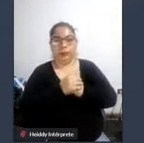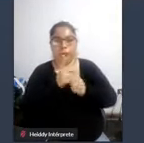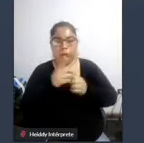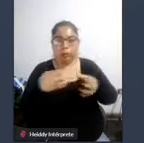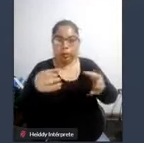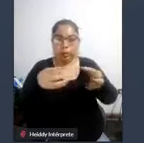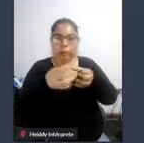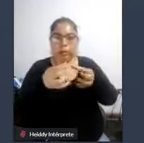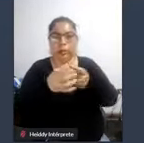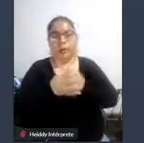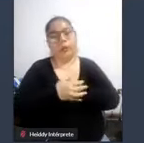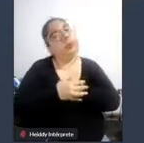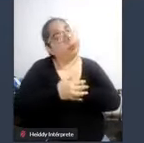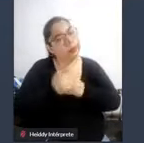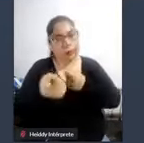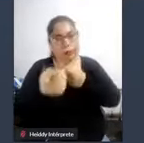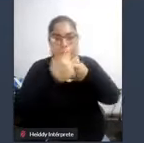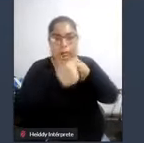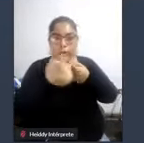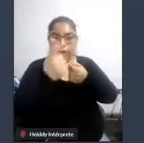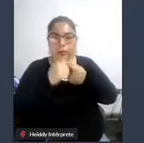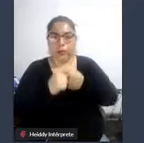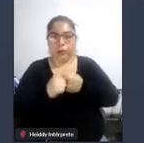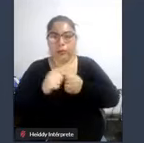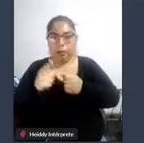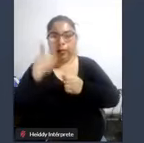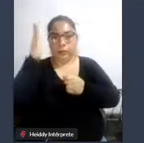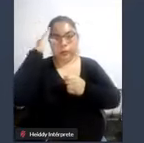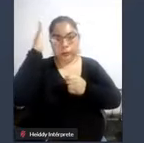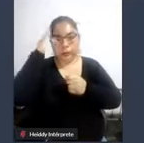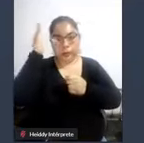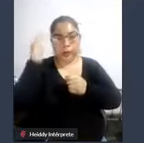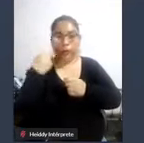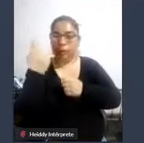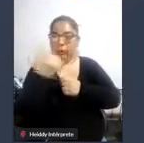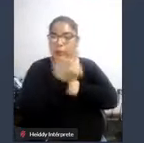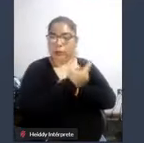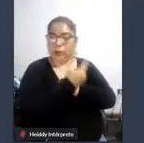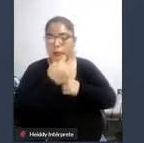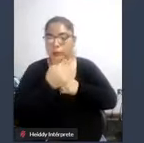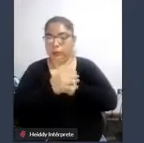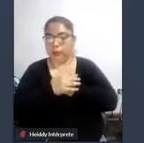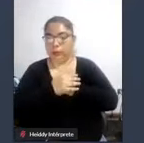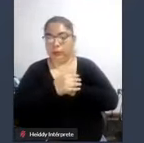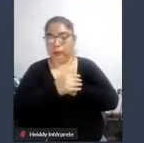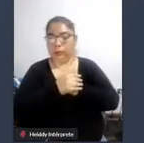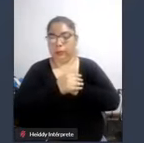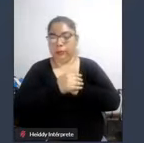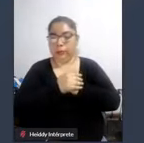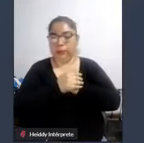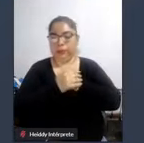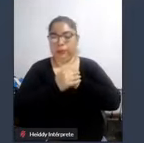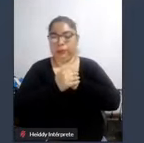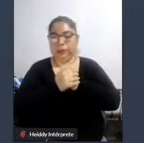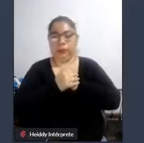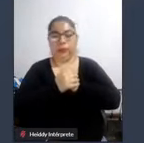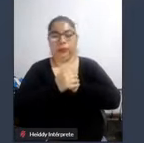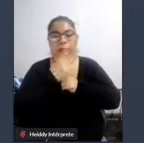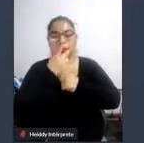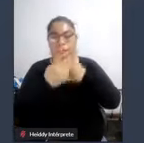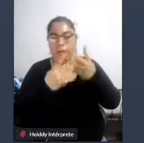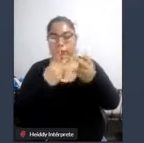que incluya a los especialistas en todos los aspectos y que vayan a ese sitio si